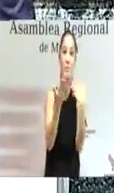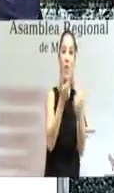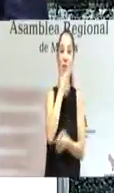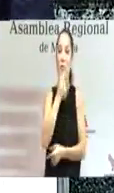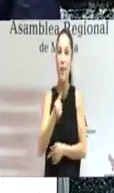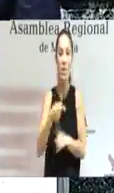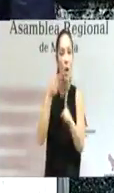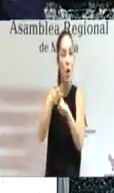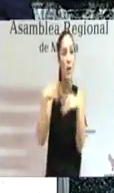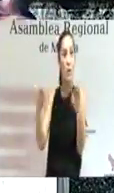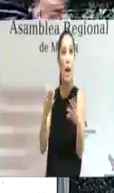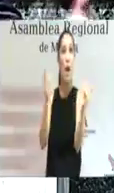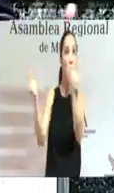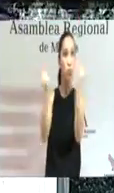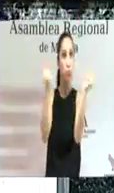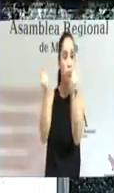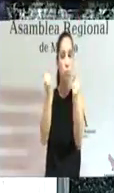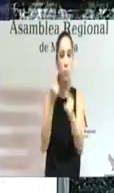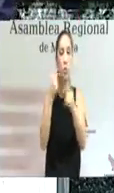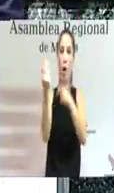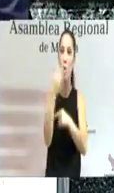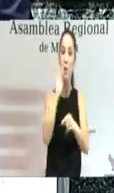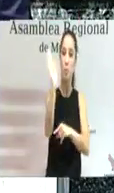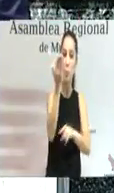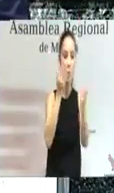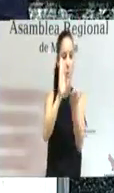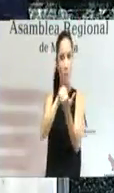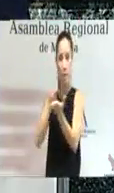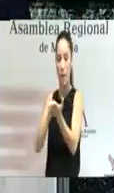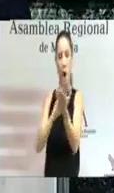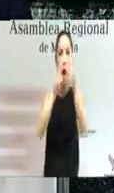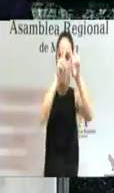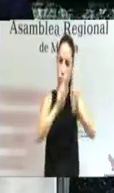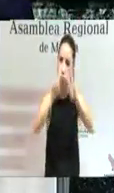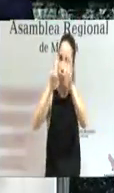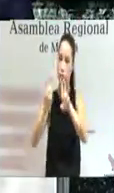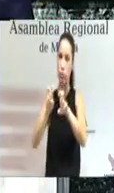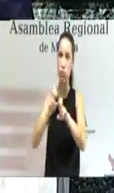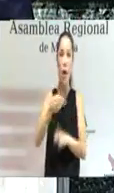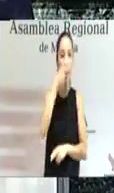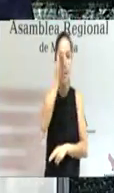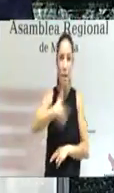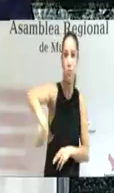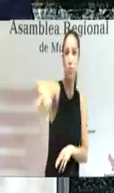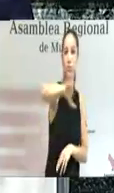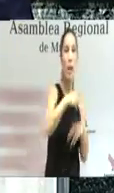que nace con la vocación de debatir y analizar propuestas de interés municipal en todas las áreas. Queremos mejorar